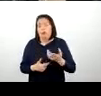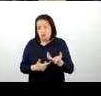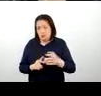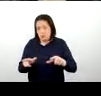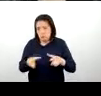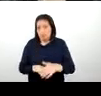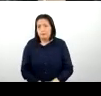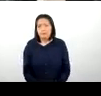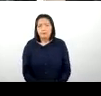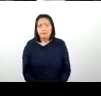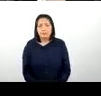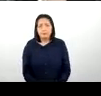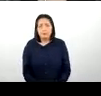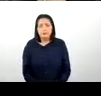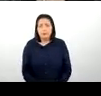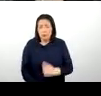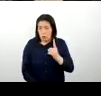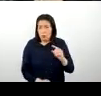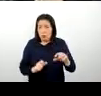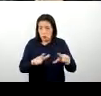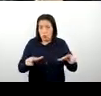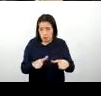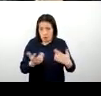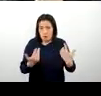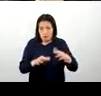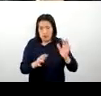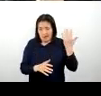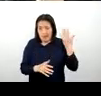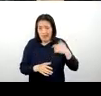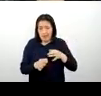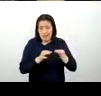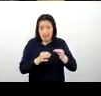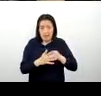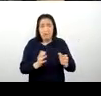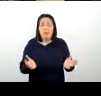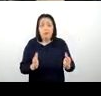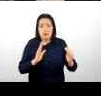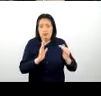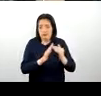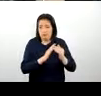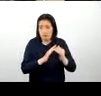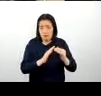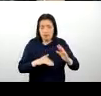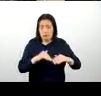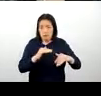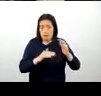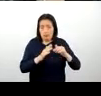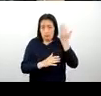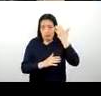lugar. Uno de ellos, como ya se les había mencionado, es el Complejo Arqueológico Huari, ¿no? Y,